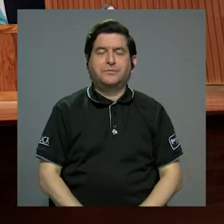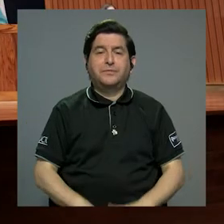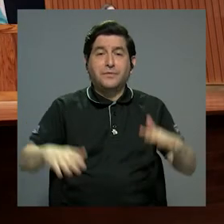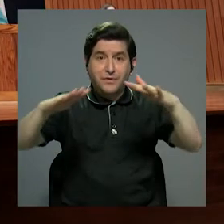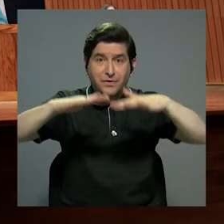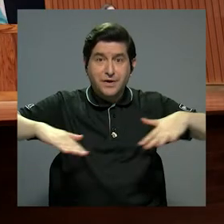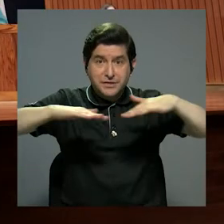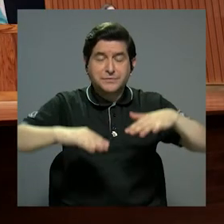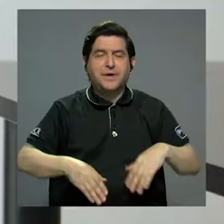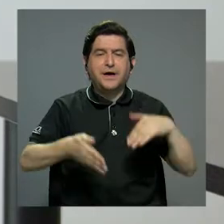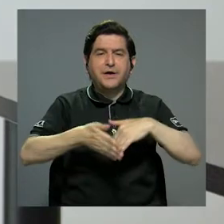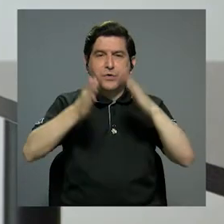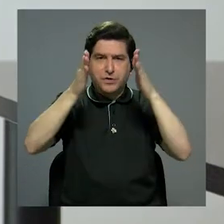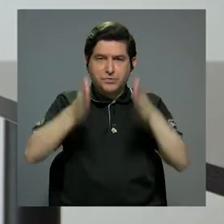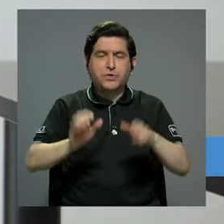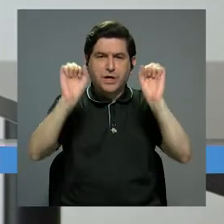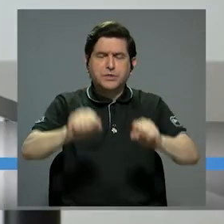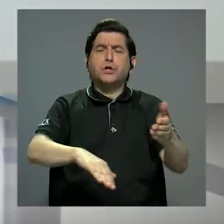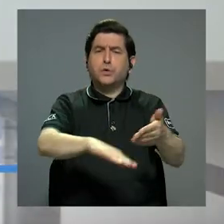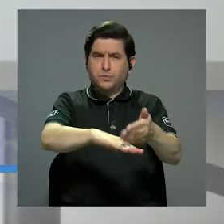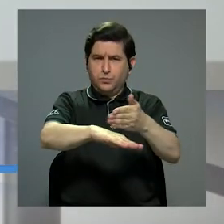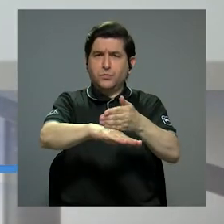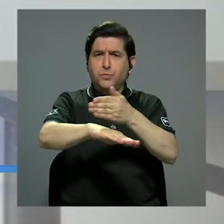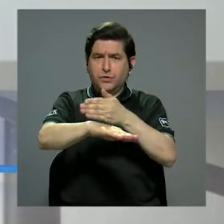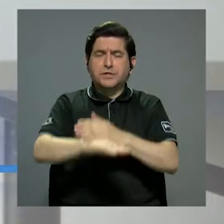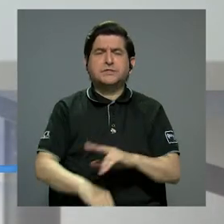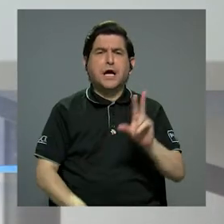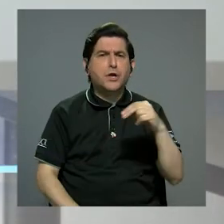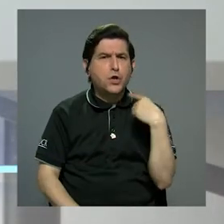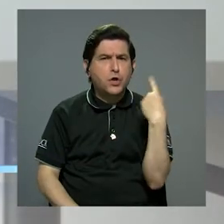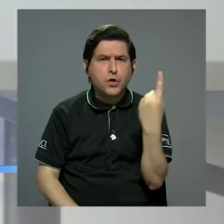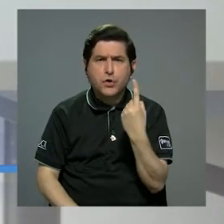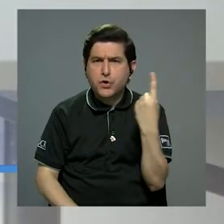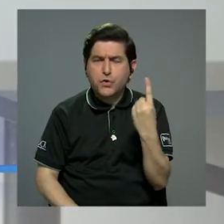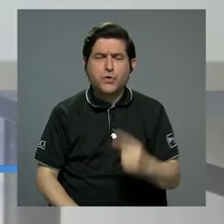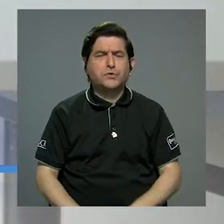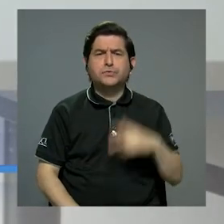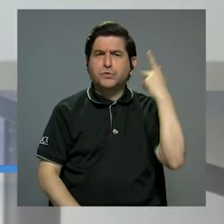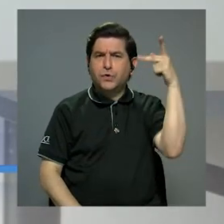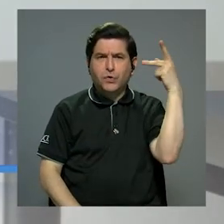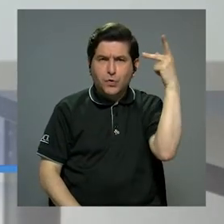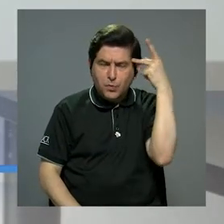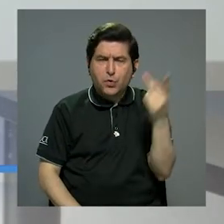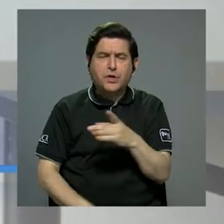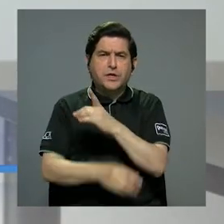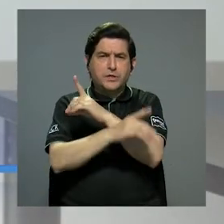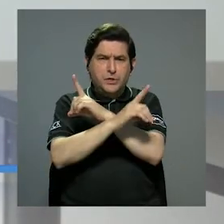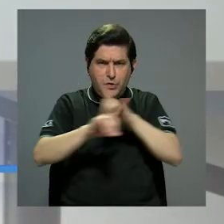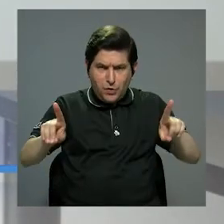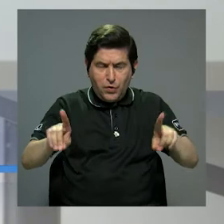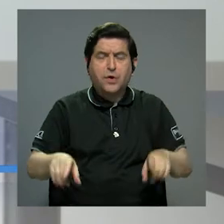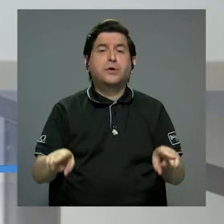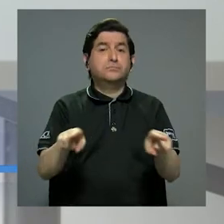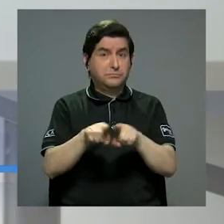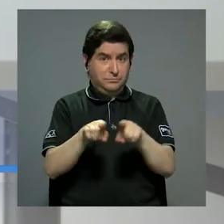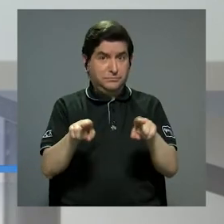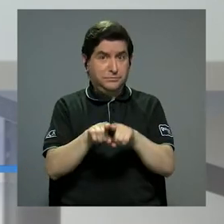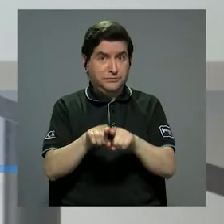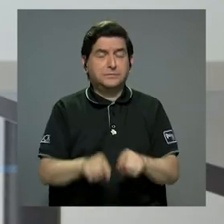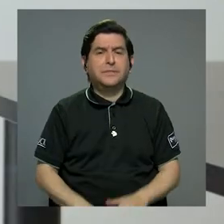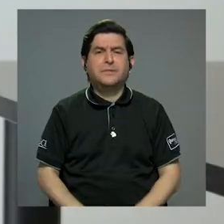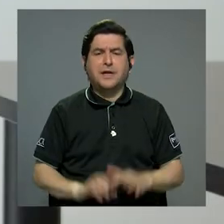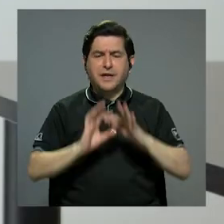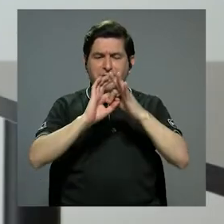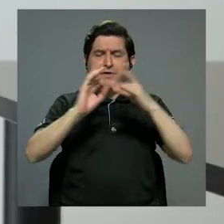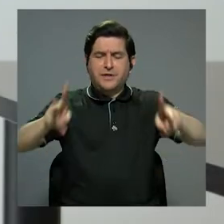puede llegar a crecer, no solamente en un espacio meramente político o democrático, sino que también relacionado con su vida académica.